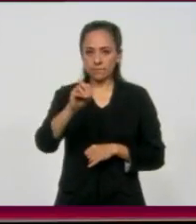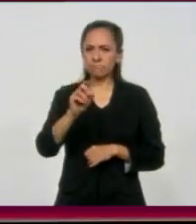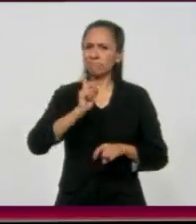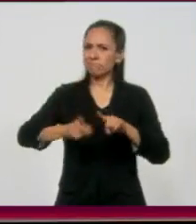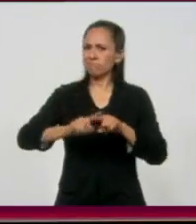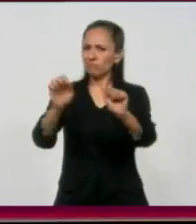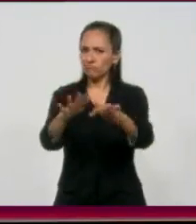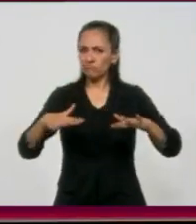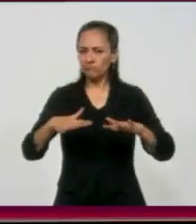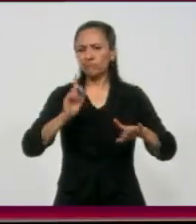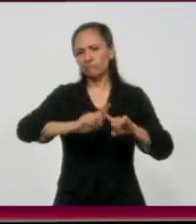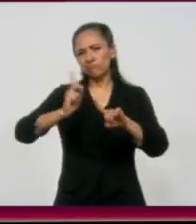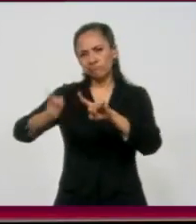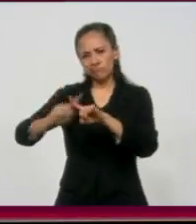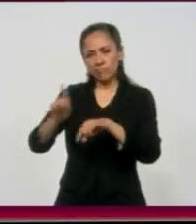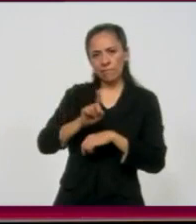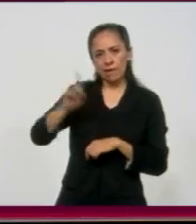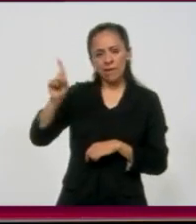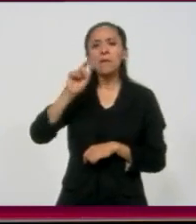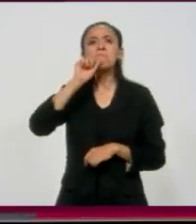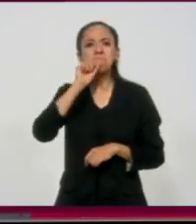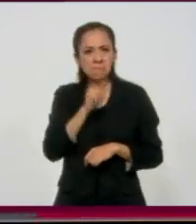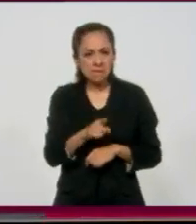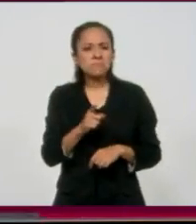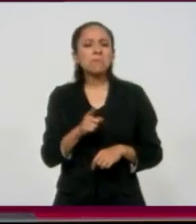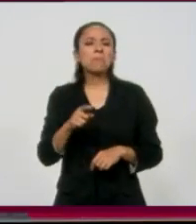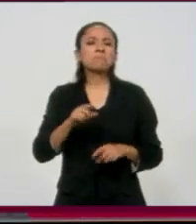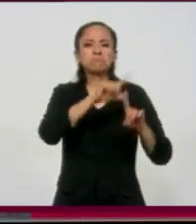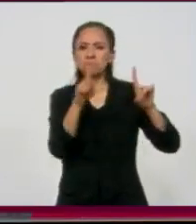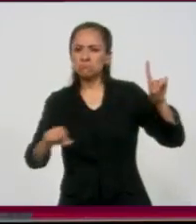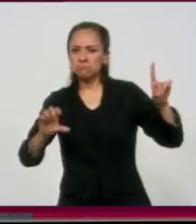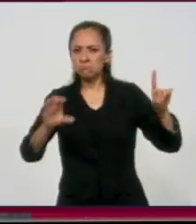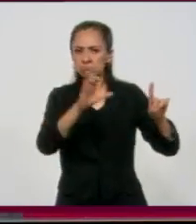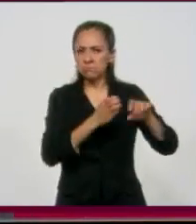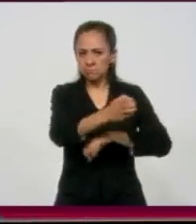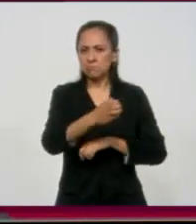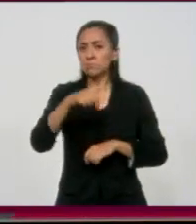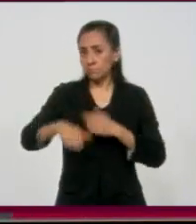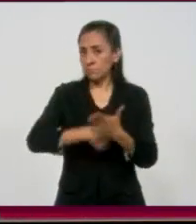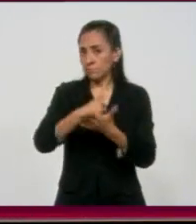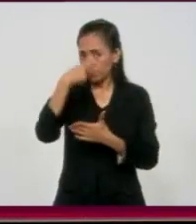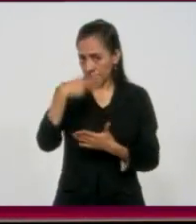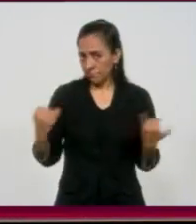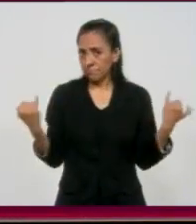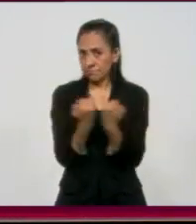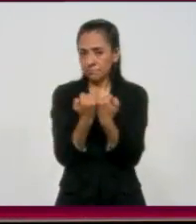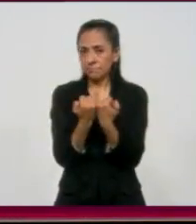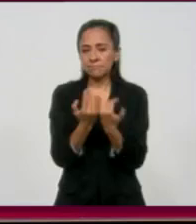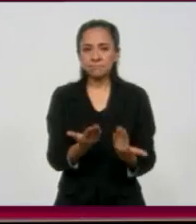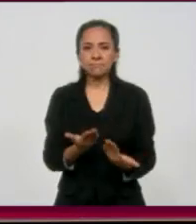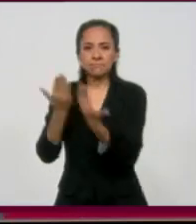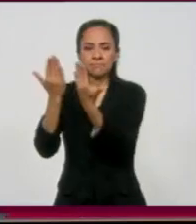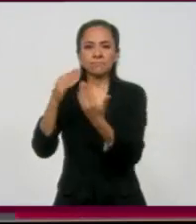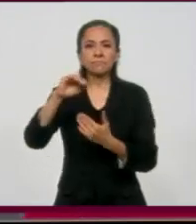espectáculos que allá se presentan también circulan por algunos estados de la República Mexicana. La Ciudad de México no es la excepción. Vamos con Miguel de la